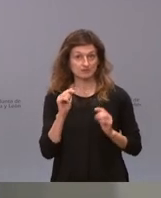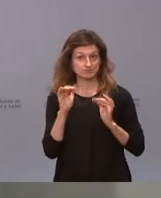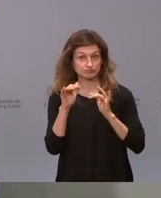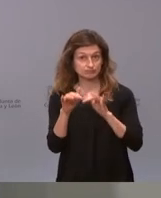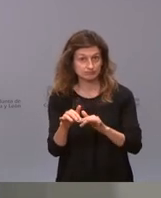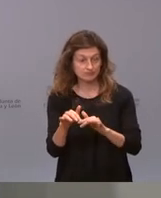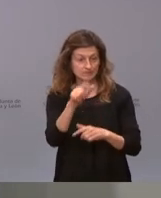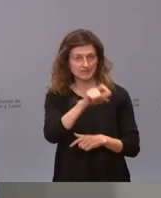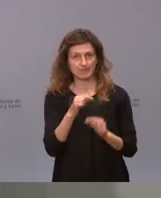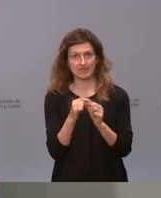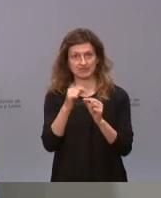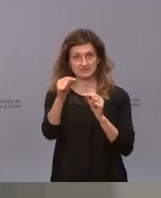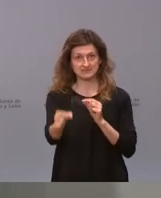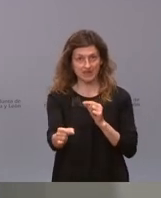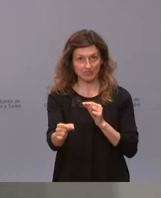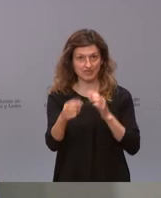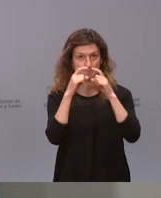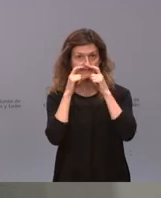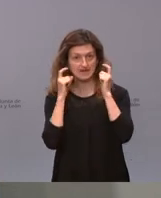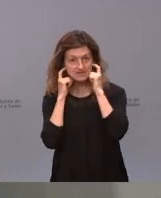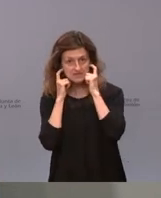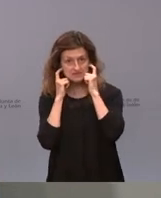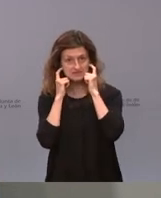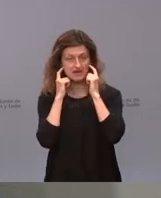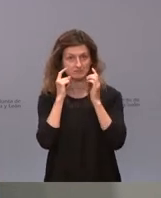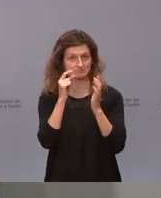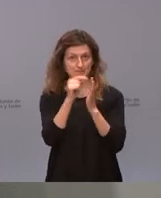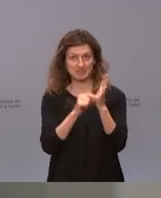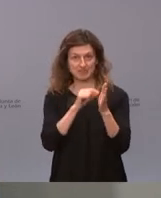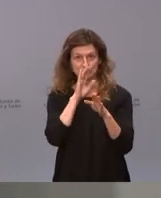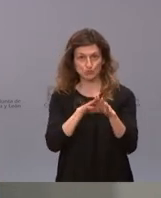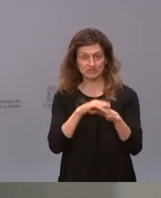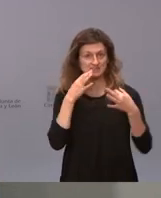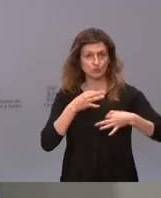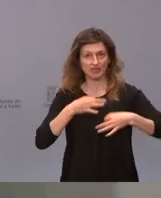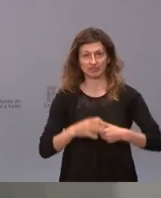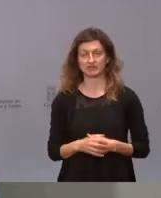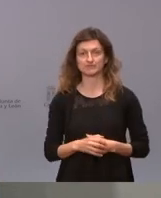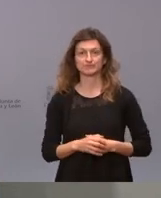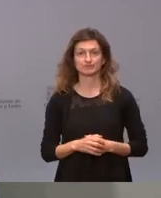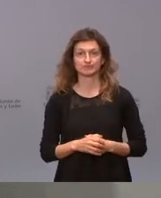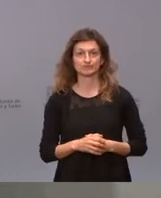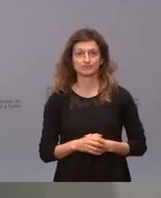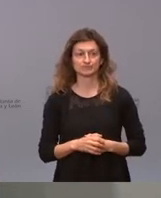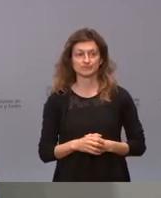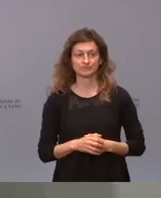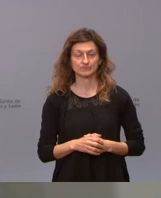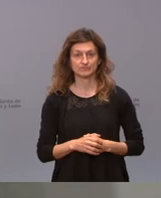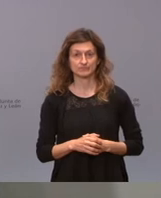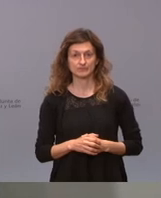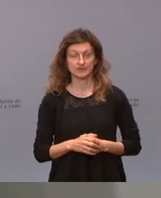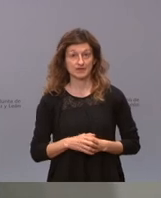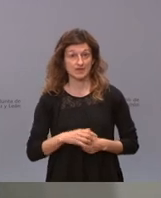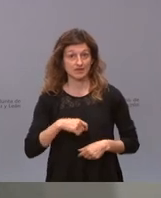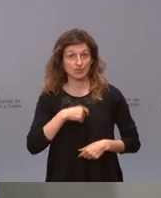es mantener la distancia mantener la mascarilla mantener las medidas de seguridad sobre lo que pueden hacer los